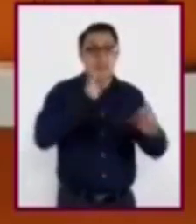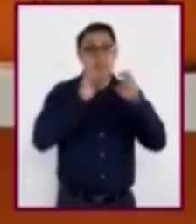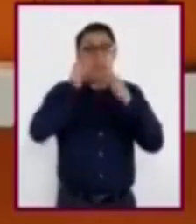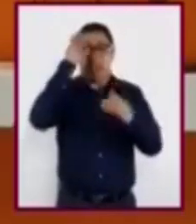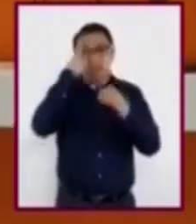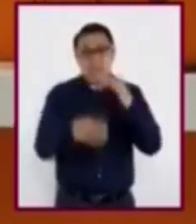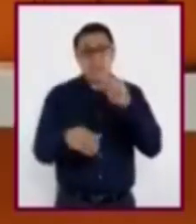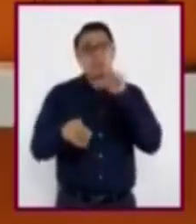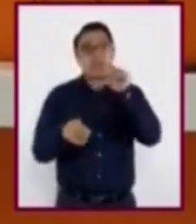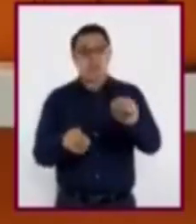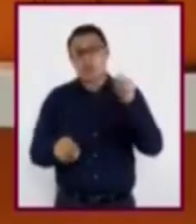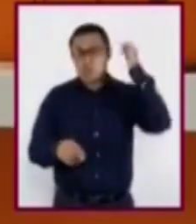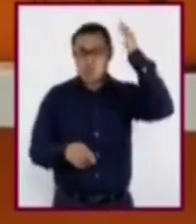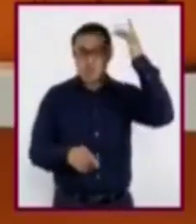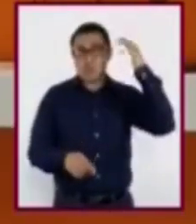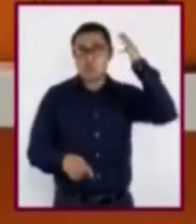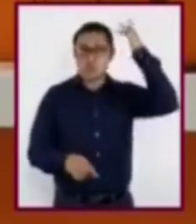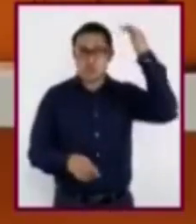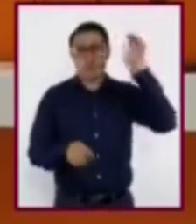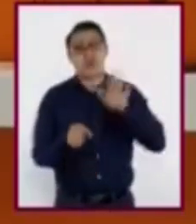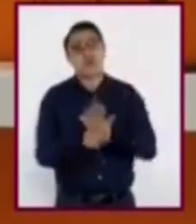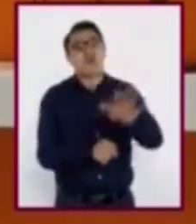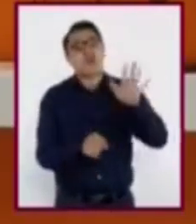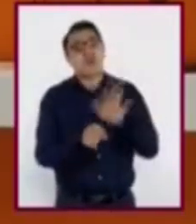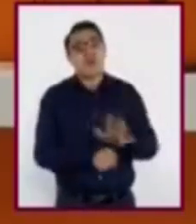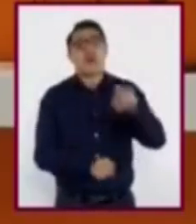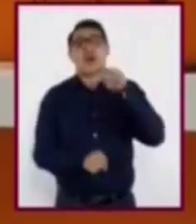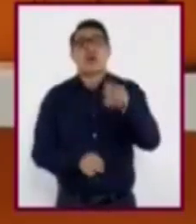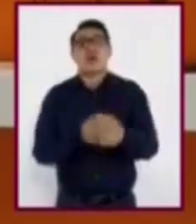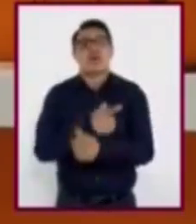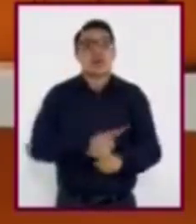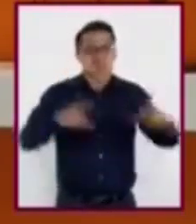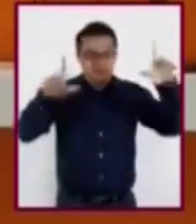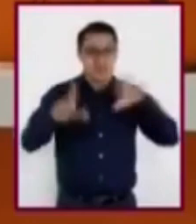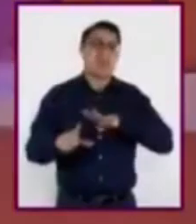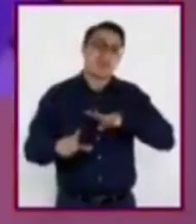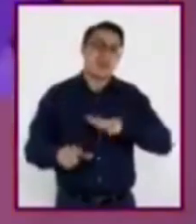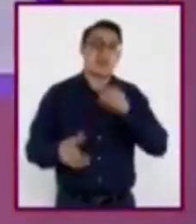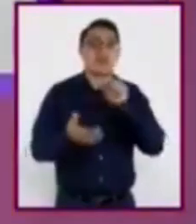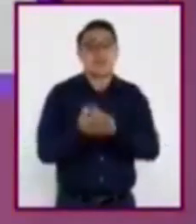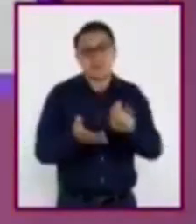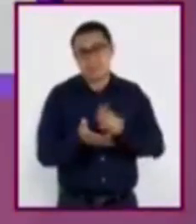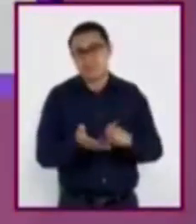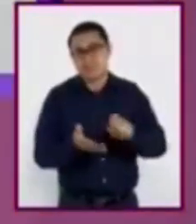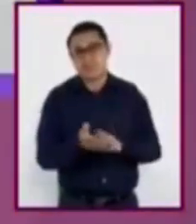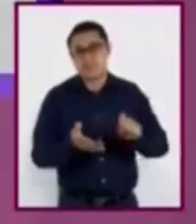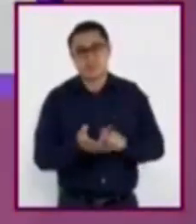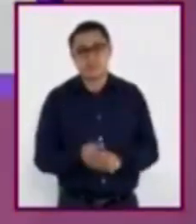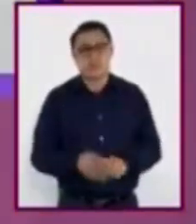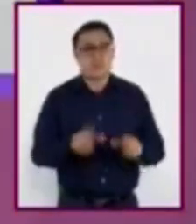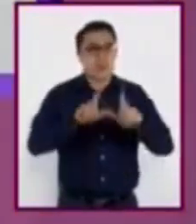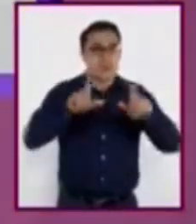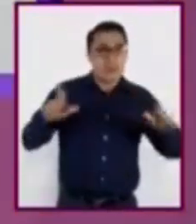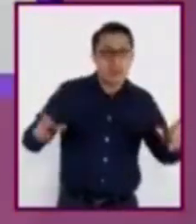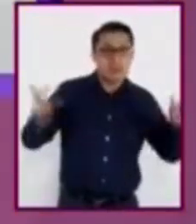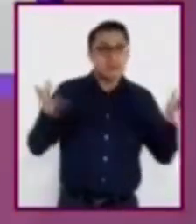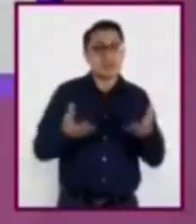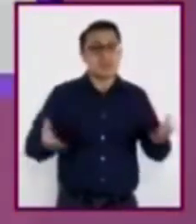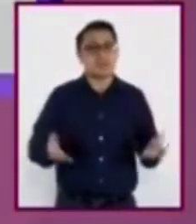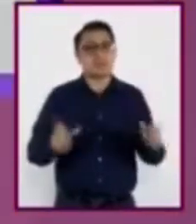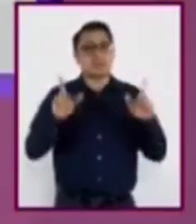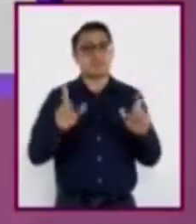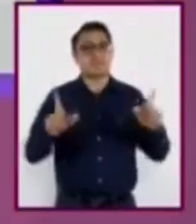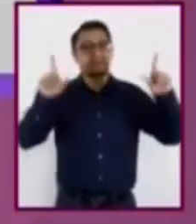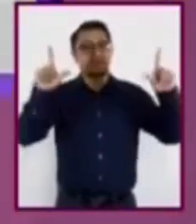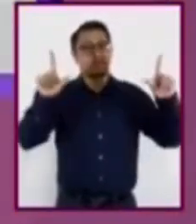reflexionen sobre las libertades que tienen ustedes hoy y anótenlas. Están listos para elaborar un cuadro